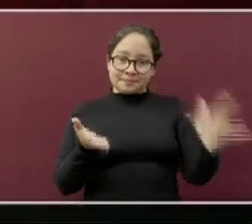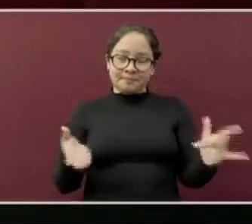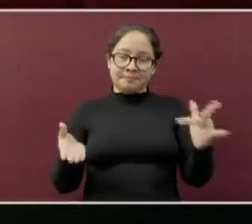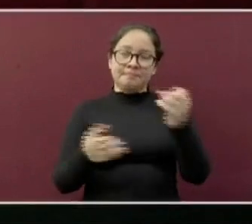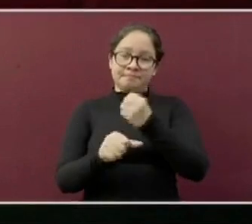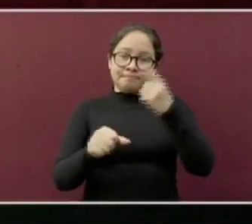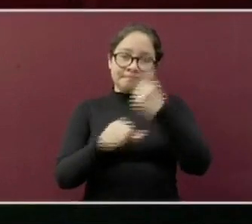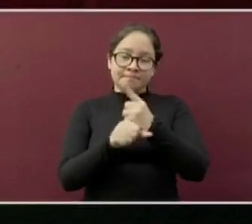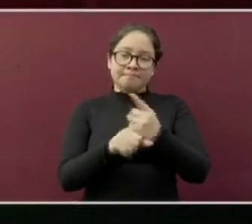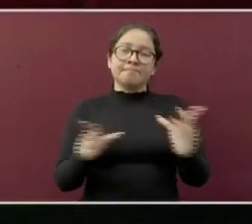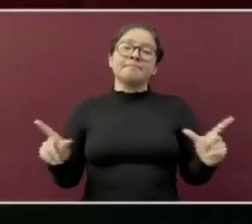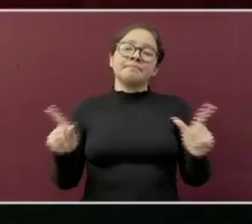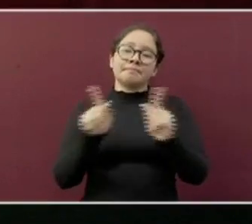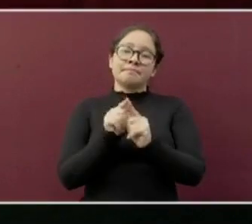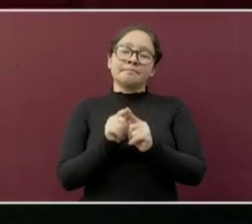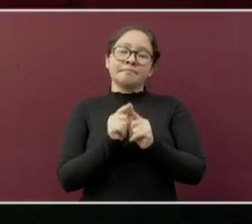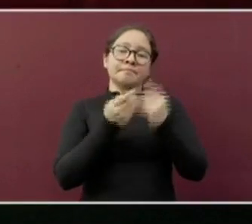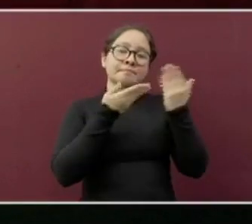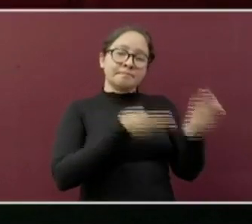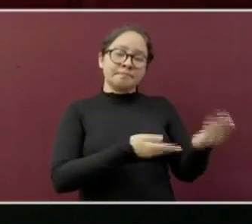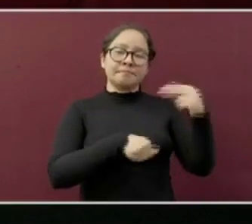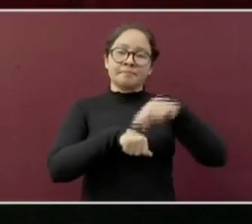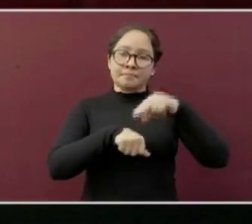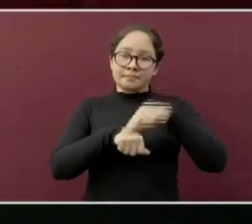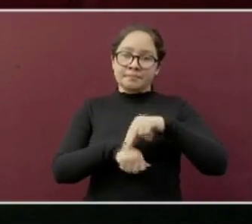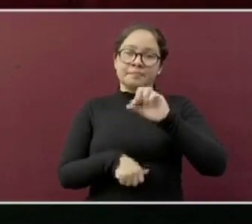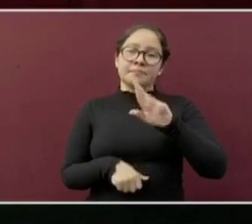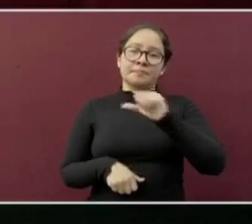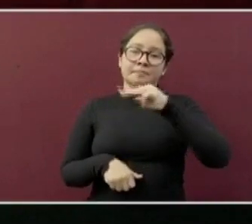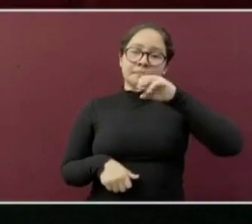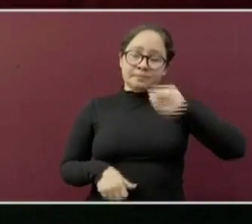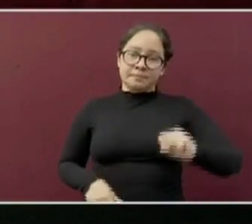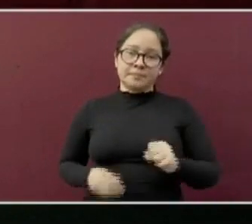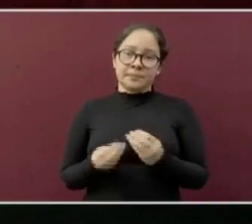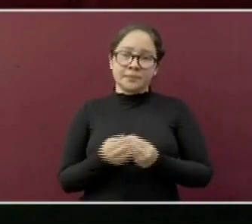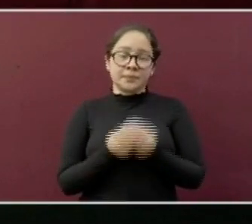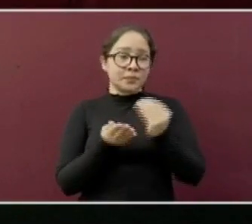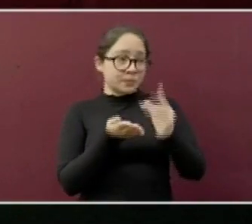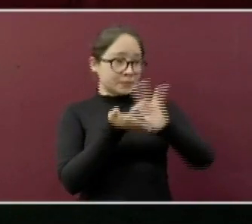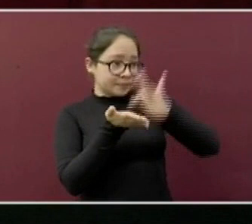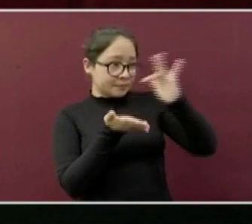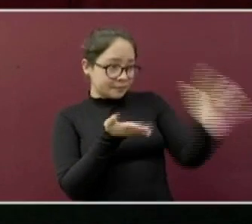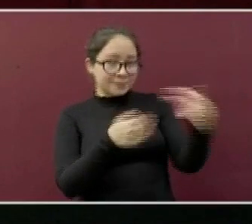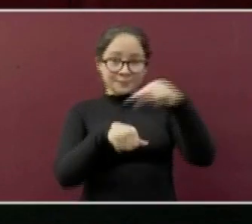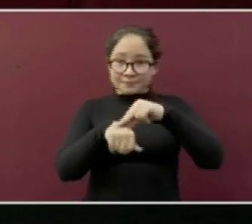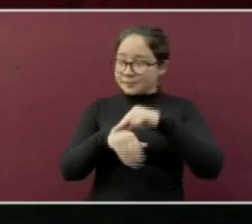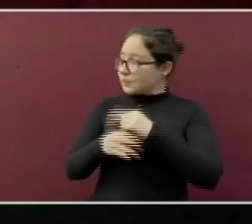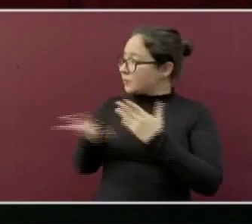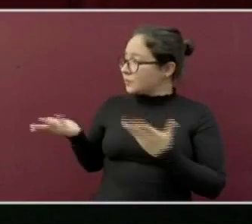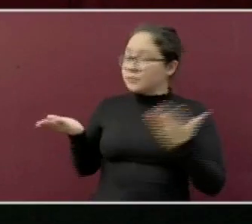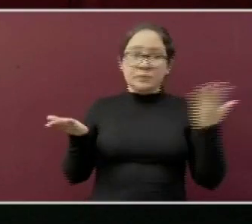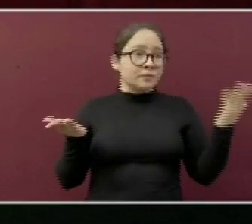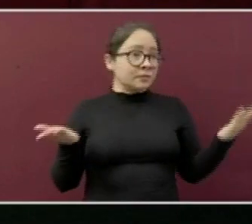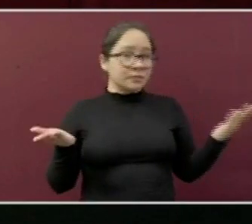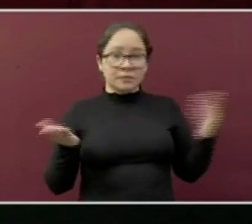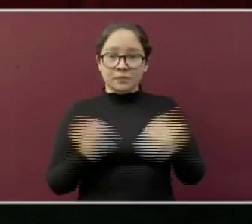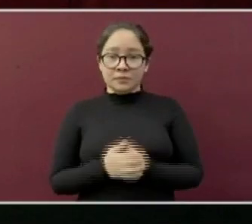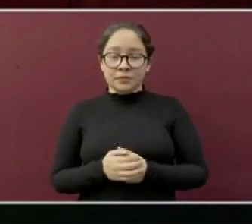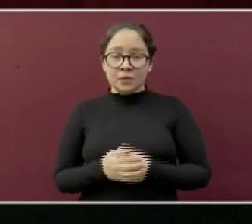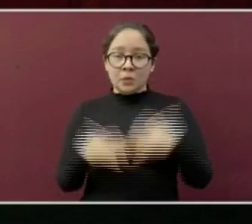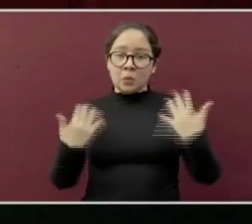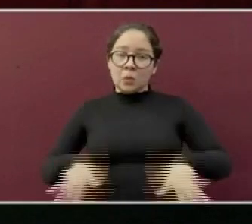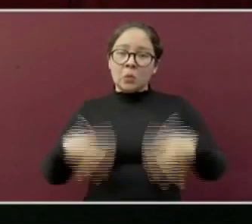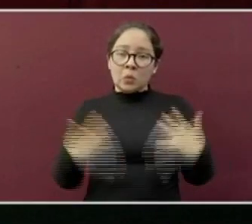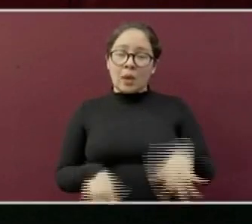Ahora cedo el turno al doctor Roberto Ramos Salor. Muchas gracias, doctora. Muchas gracias, doctora Vendaño.